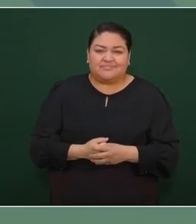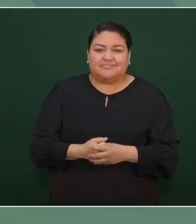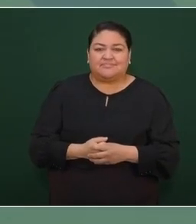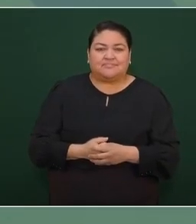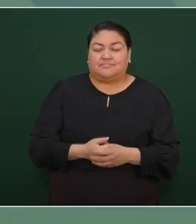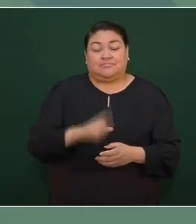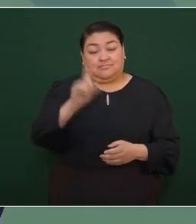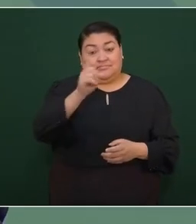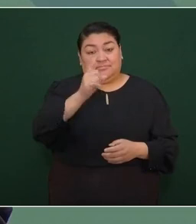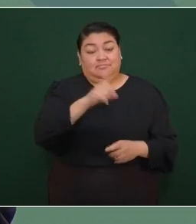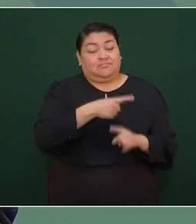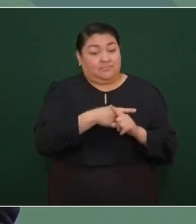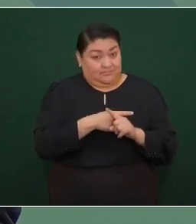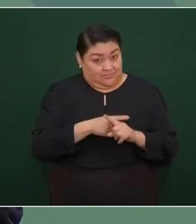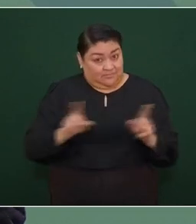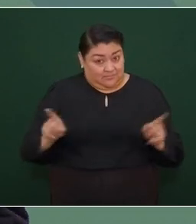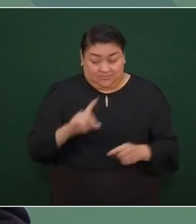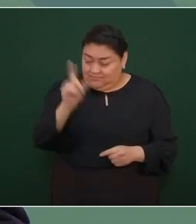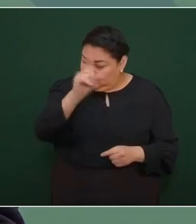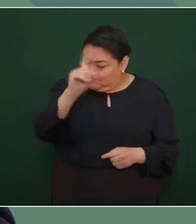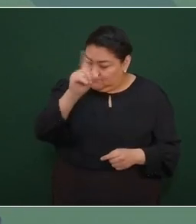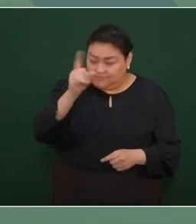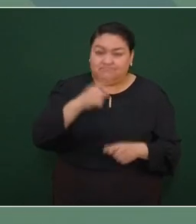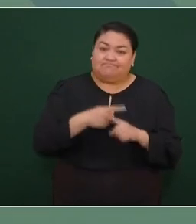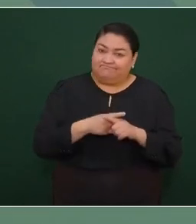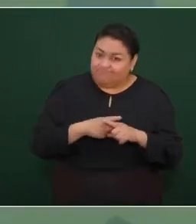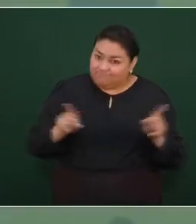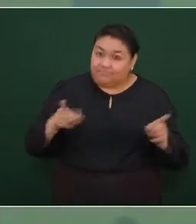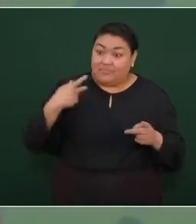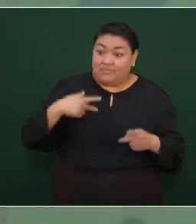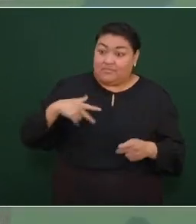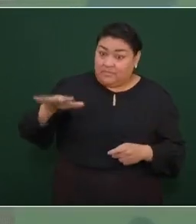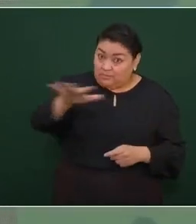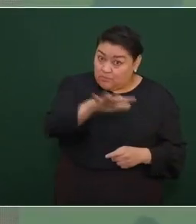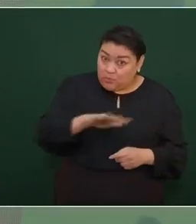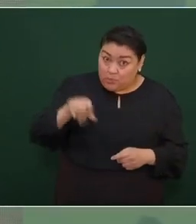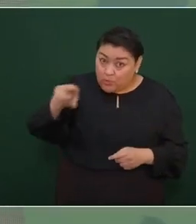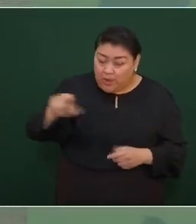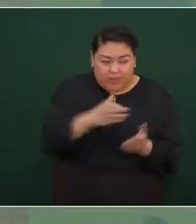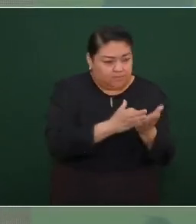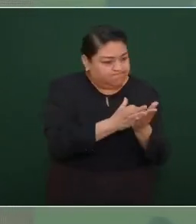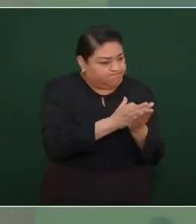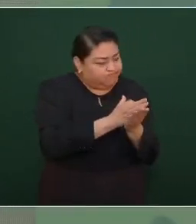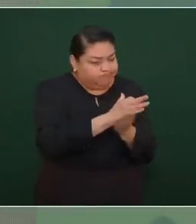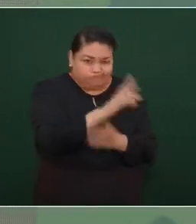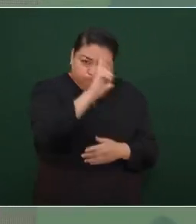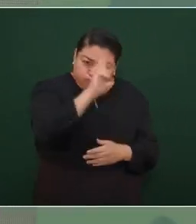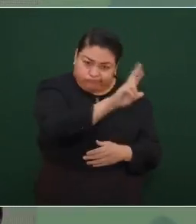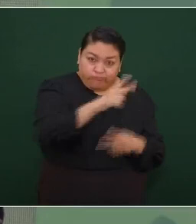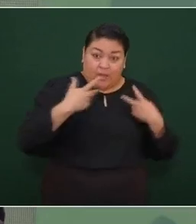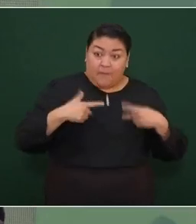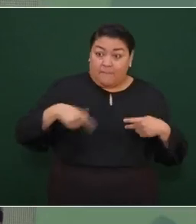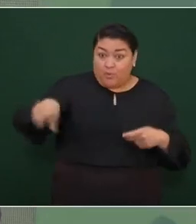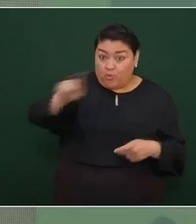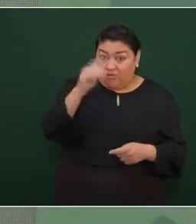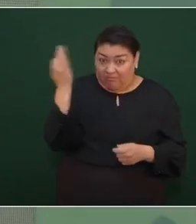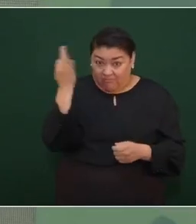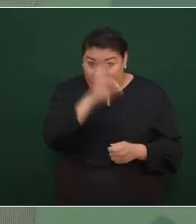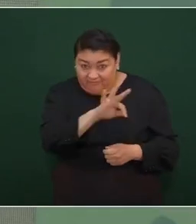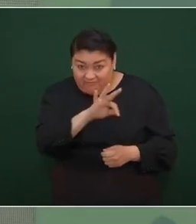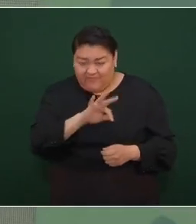no no el pueblo es muy leal el pueblo no traiciona